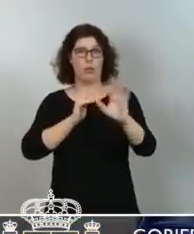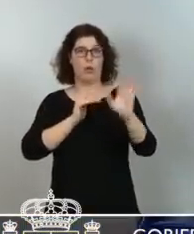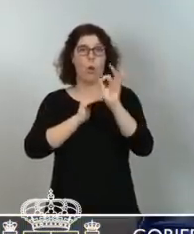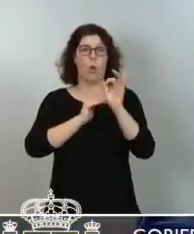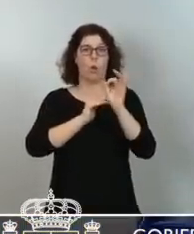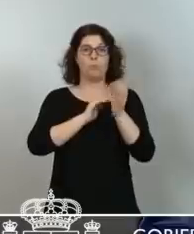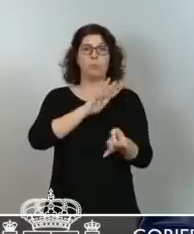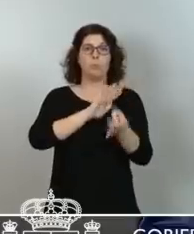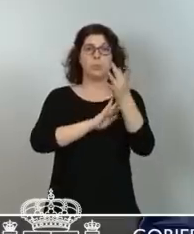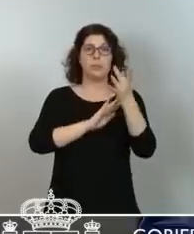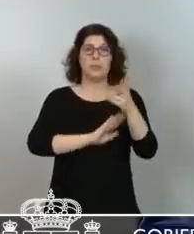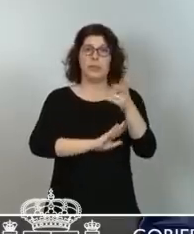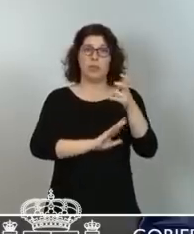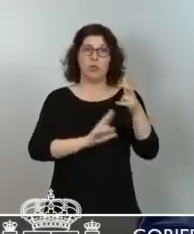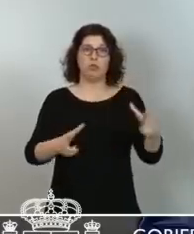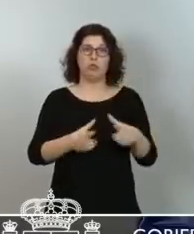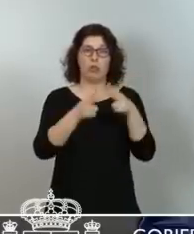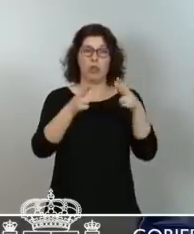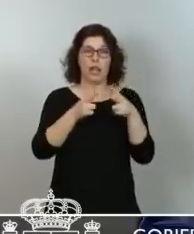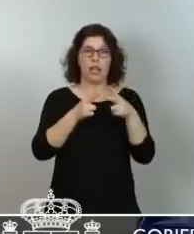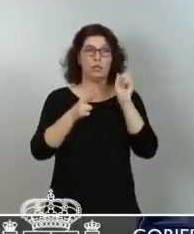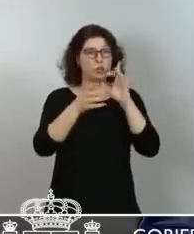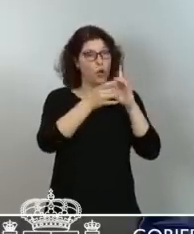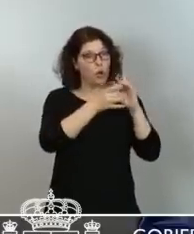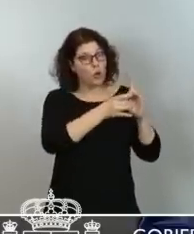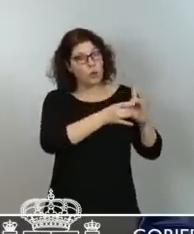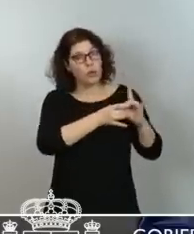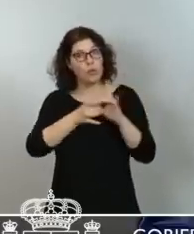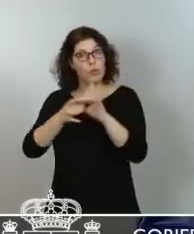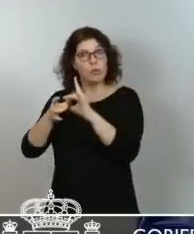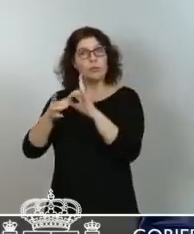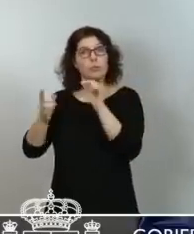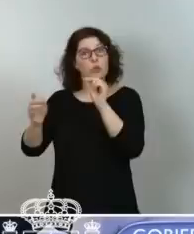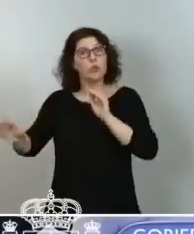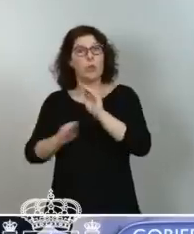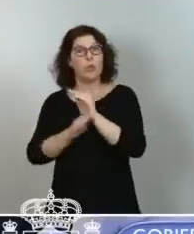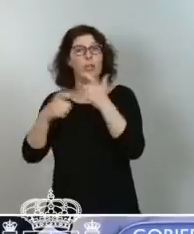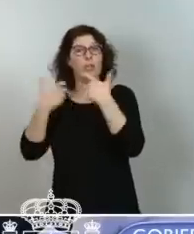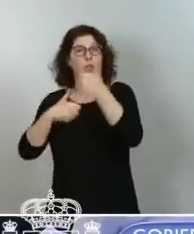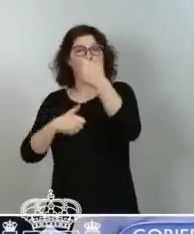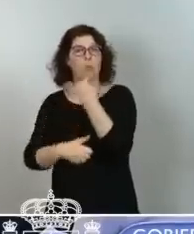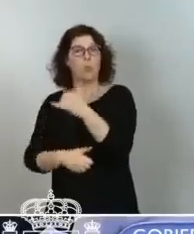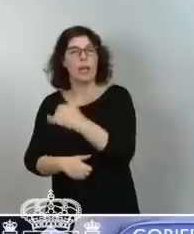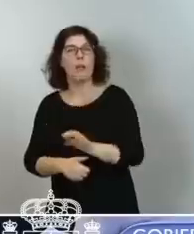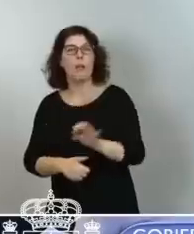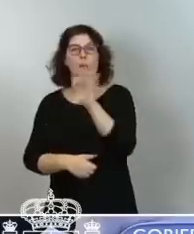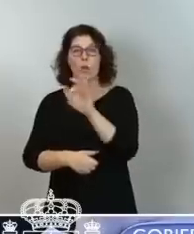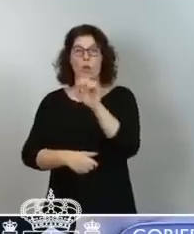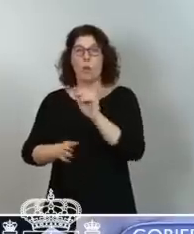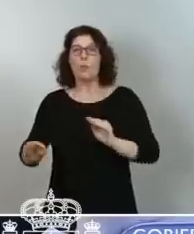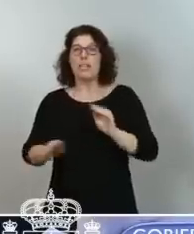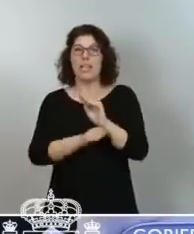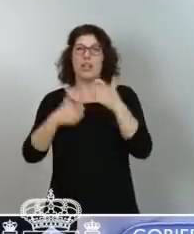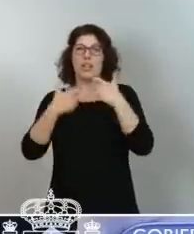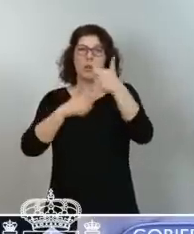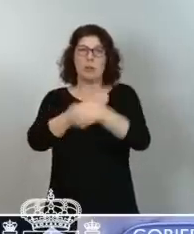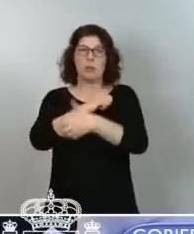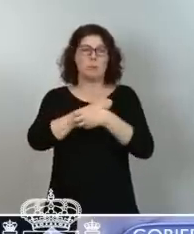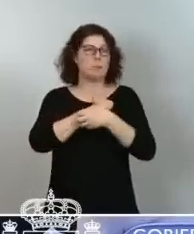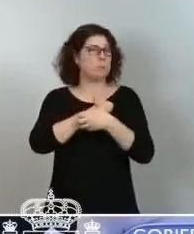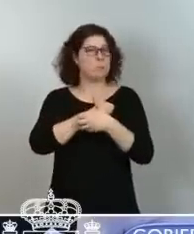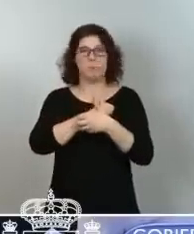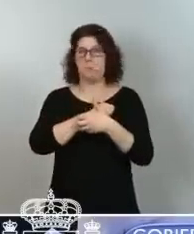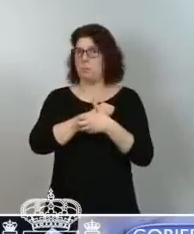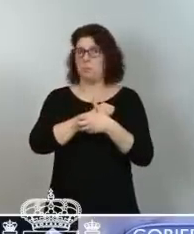solamente con las ayudas a los sectores más vulnerables o con las prestaciones a los sectores más vulnerables, como si nuestro trabajo